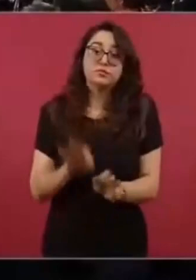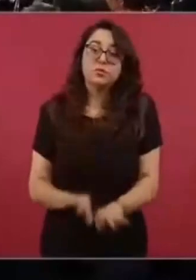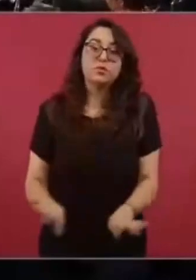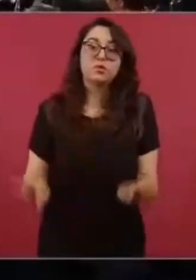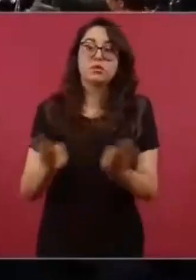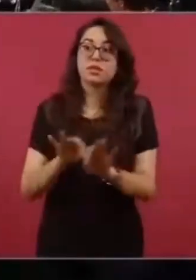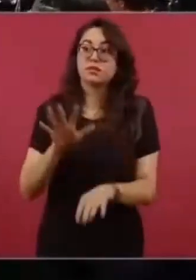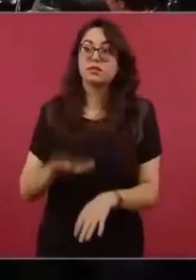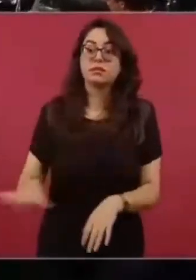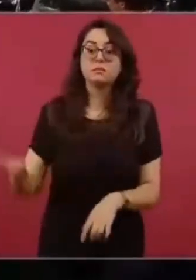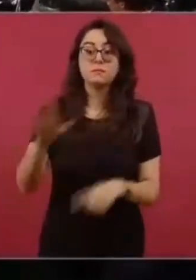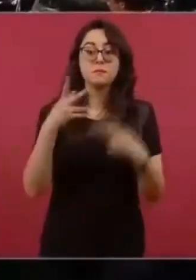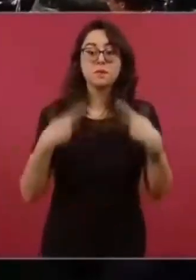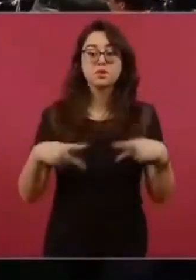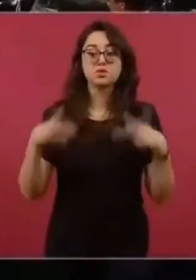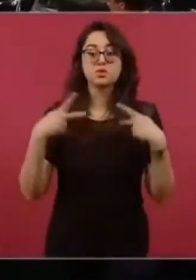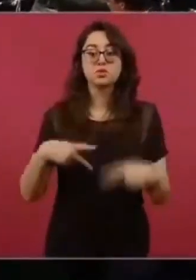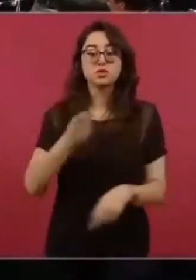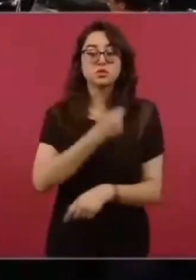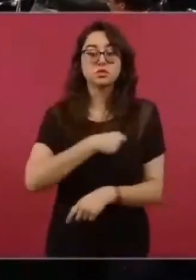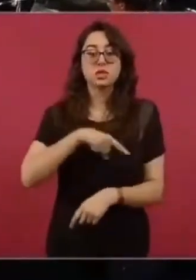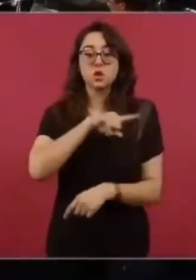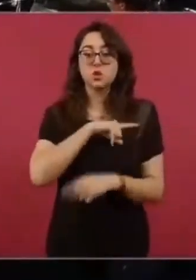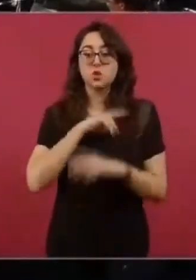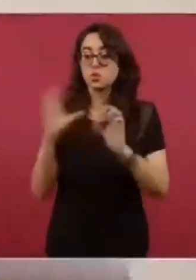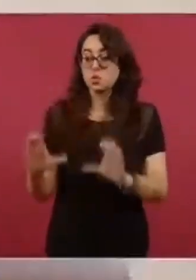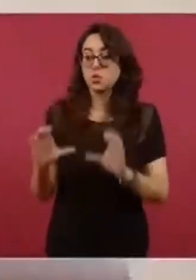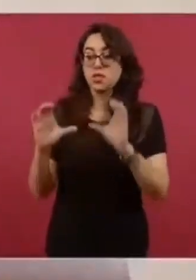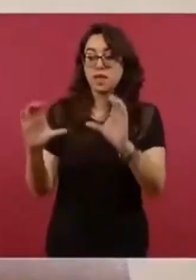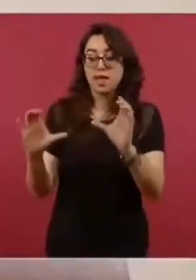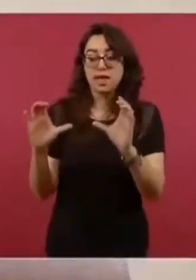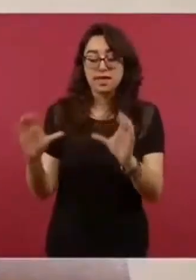un magistrado, a ver si tienes el dato,